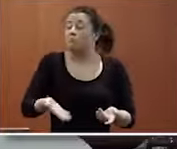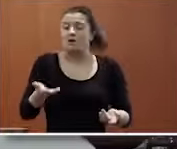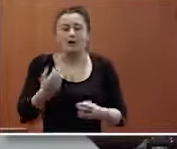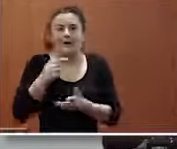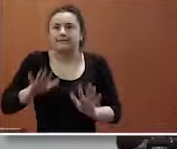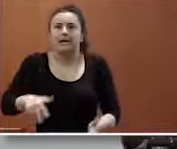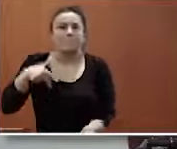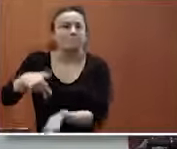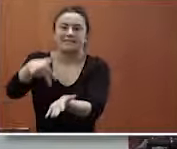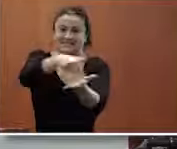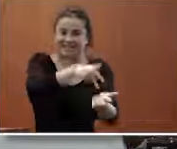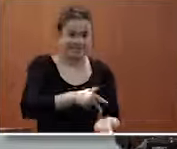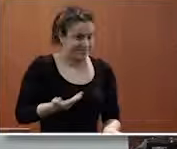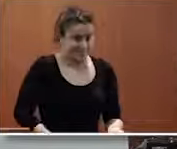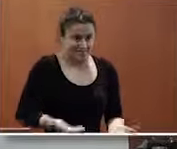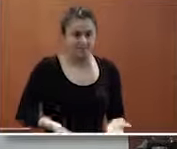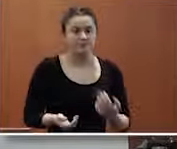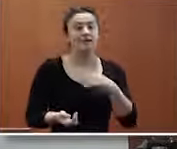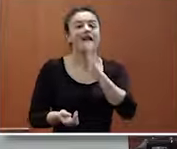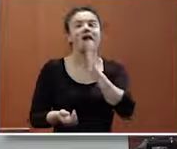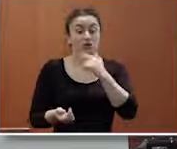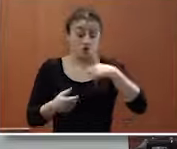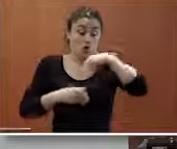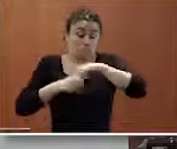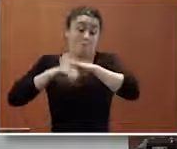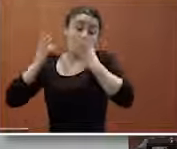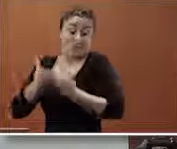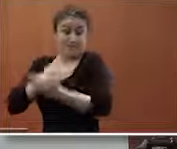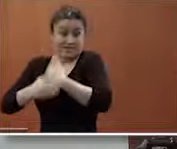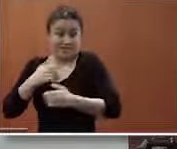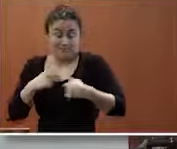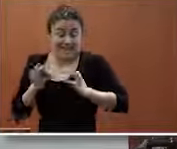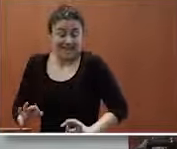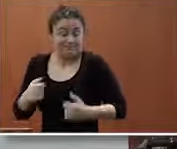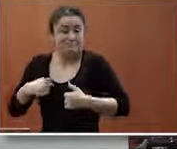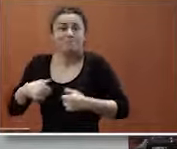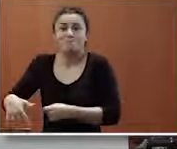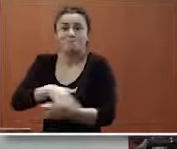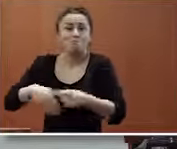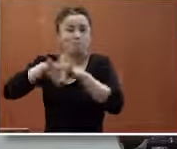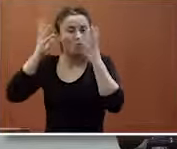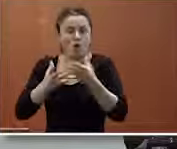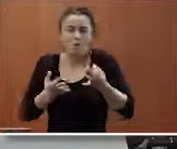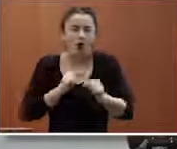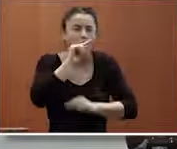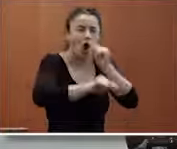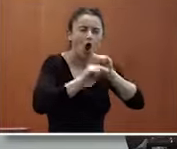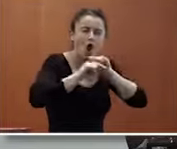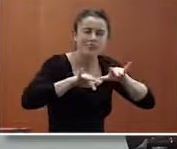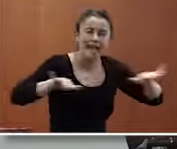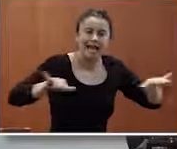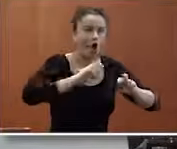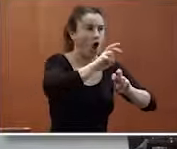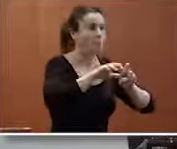estar ahí presentes eso que decía antes bueno yo estoy en el mundo de discapacidad y aquí me quedo hay que tratar de contagiar de meterse en esos mundos